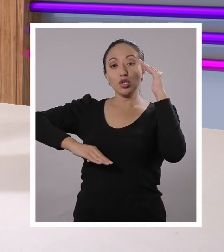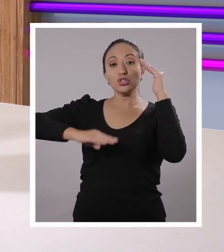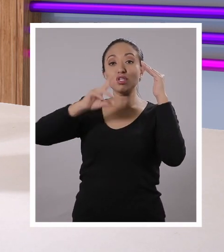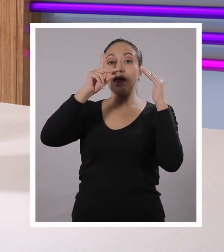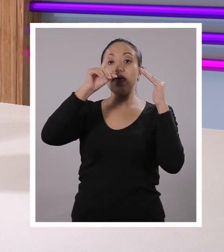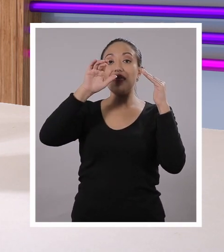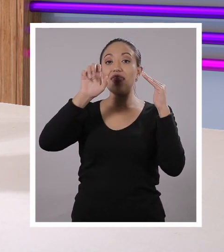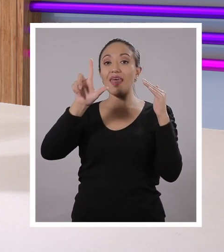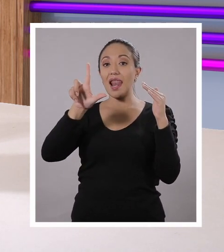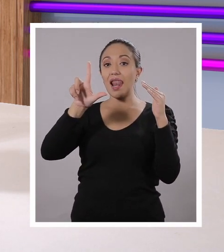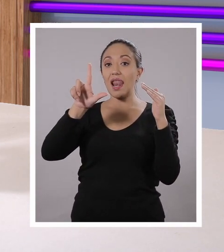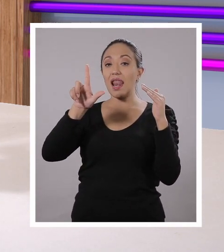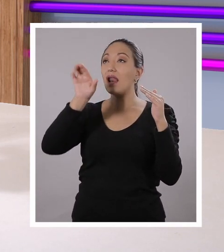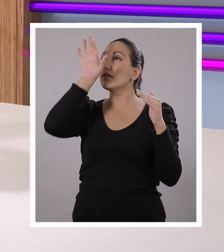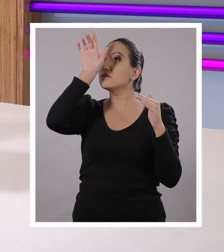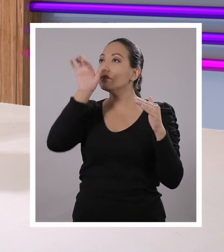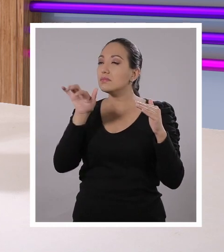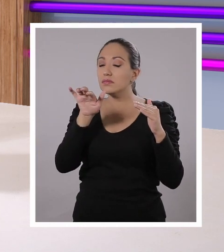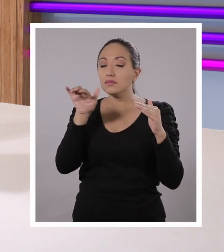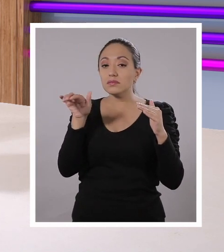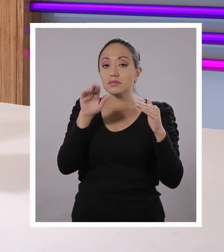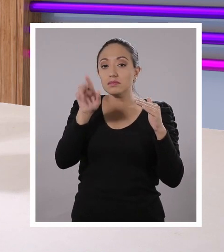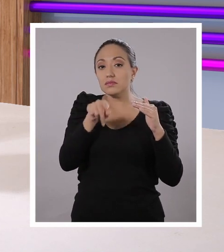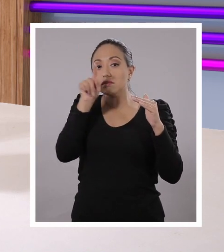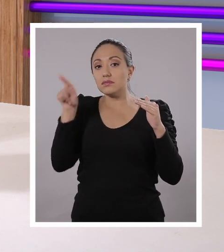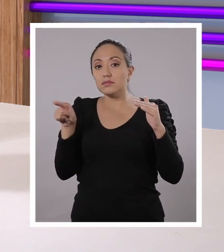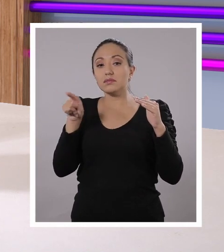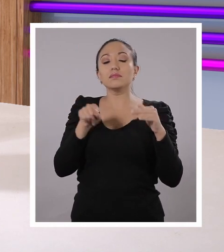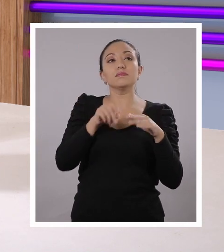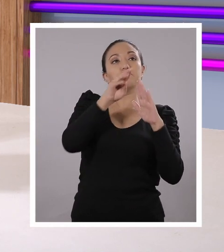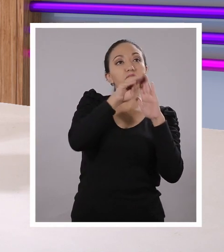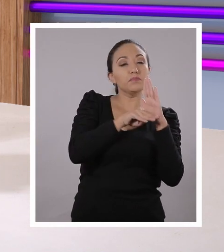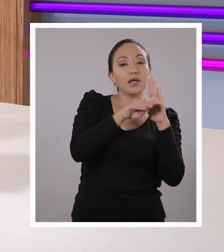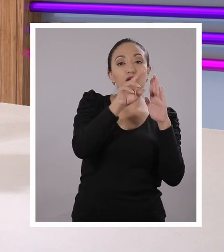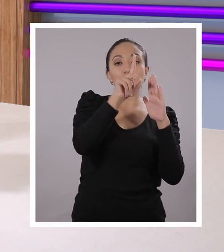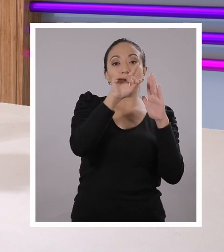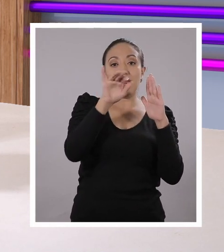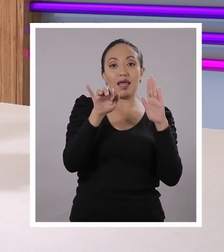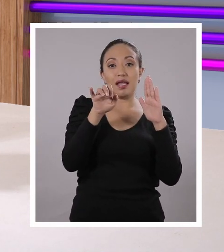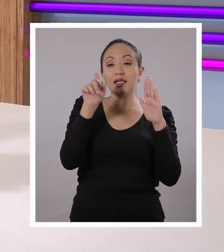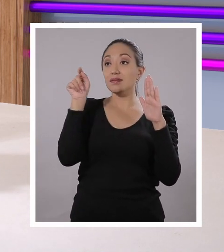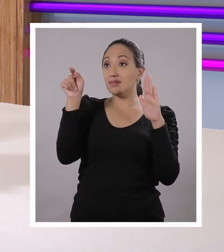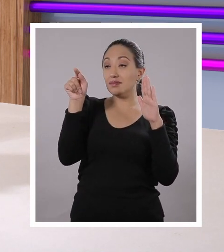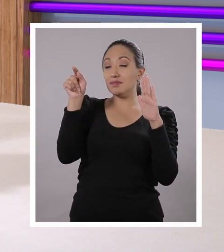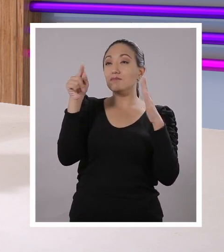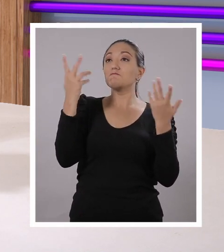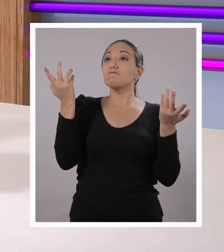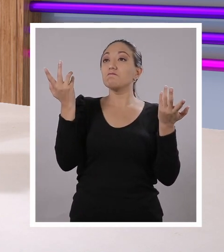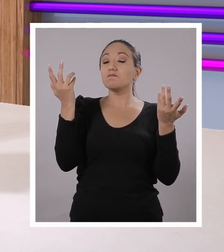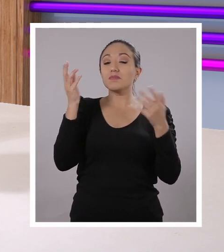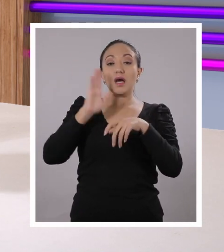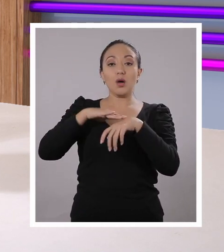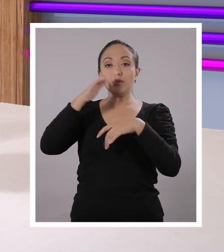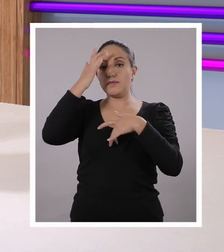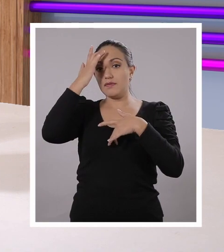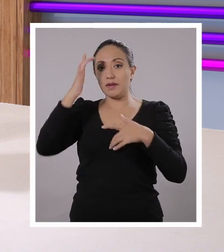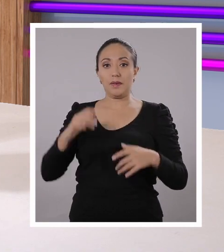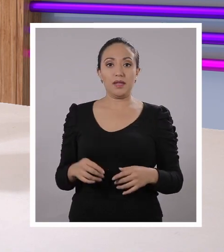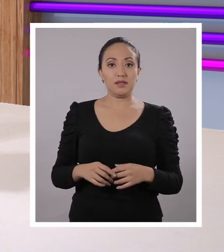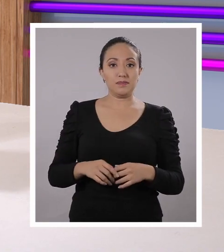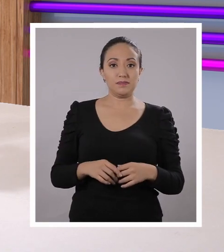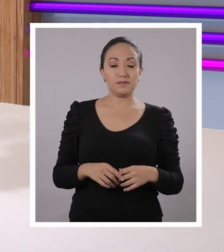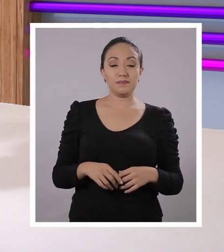¿Cuál podría ser la palabra que calce aquí? Pero sígale lo que sigas a continuación. De ellas causan enfermedades.